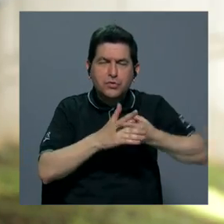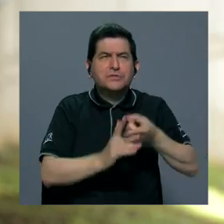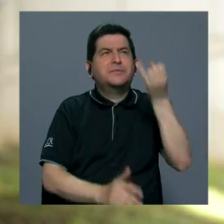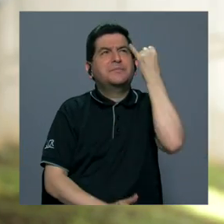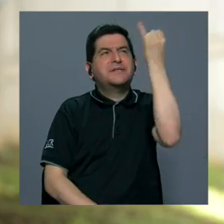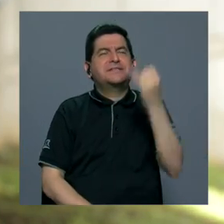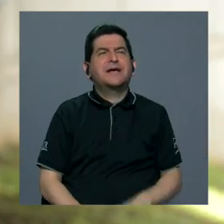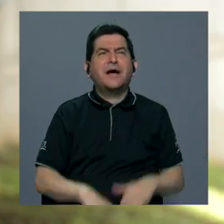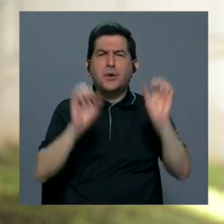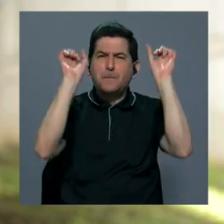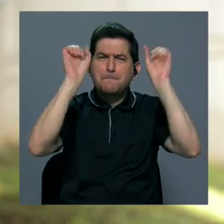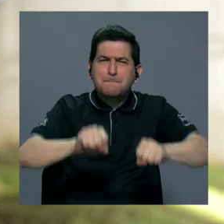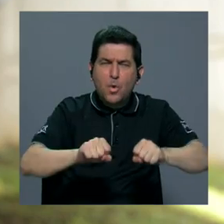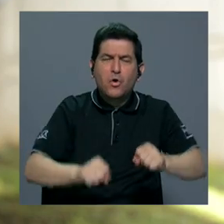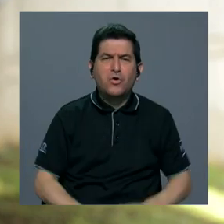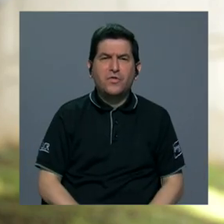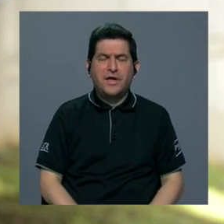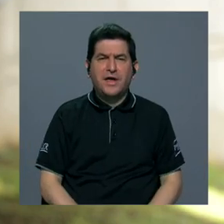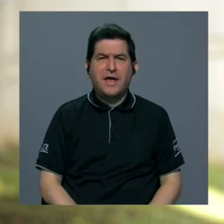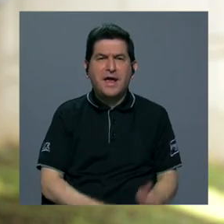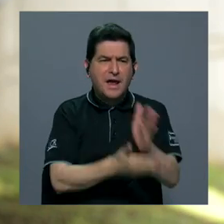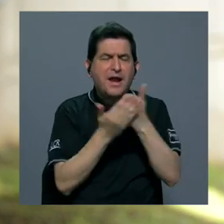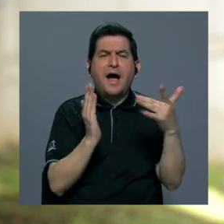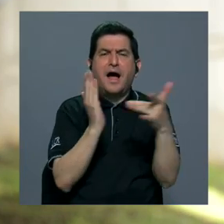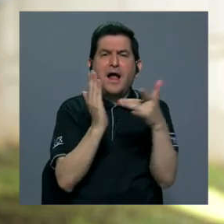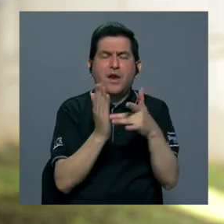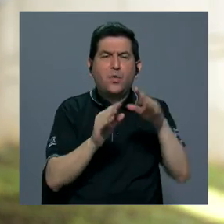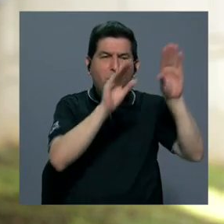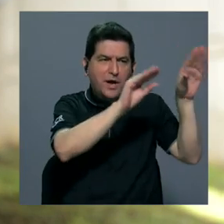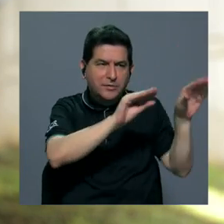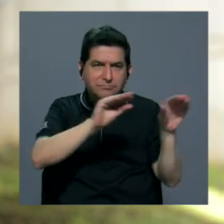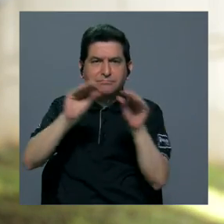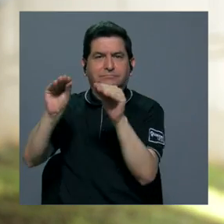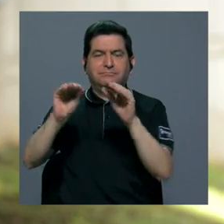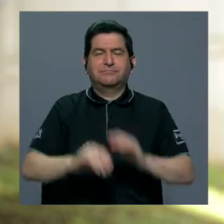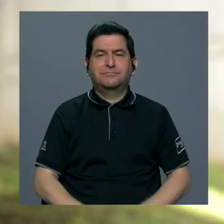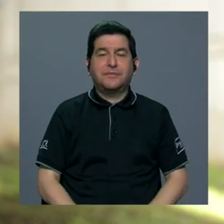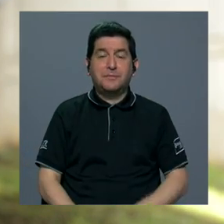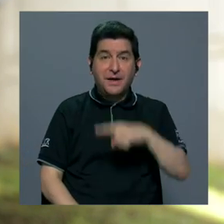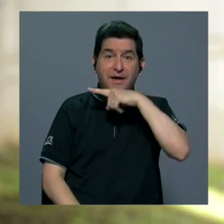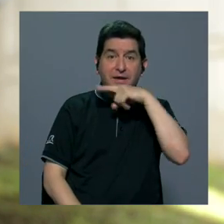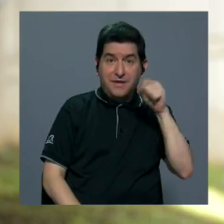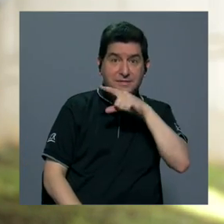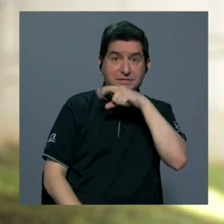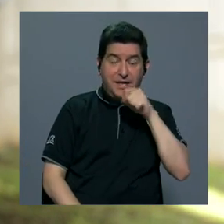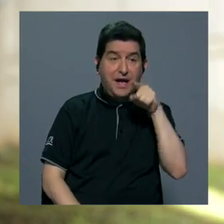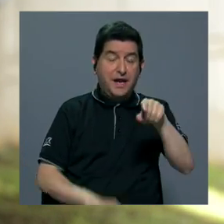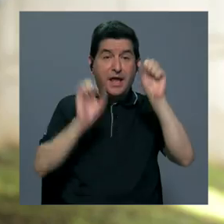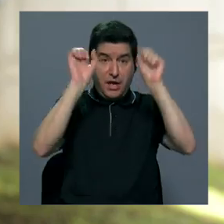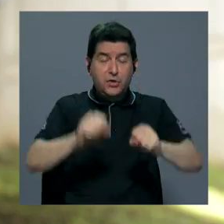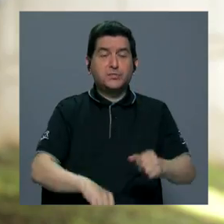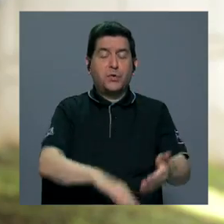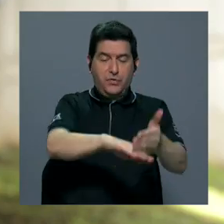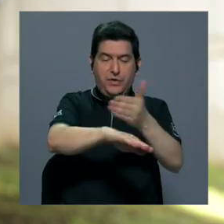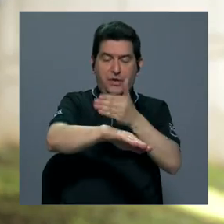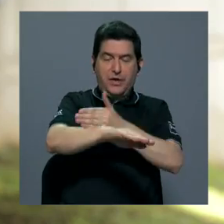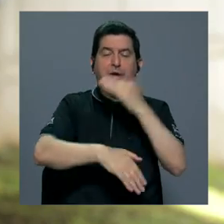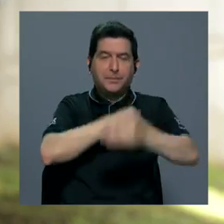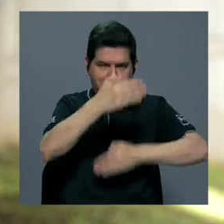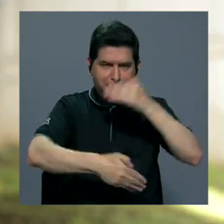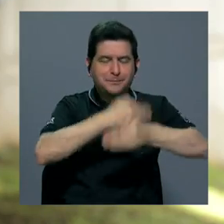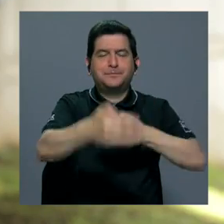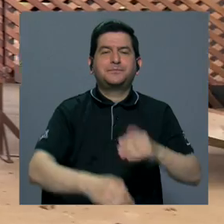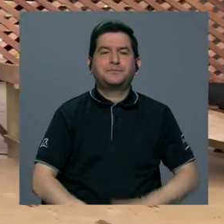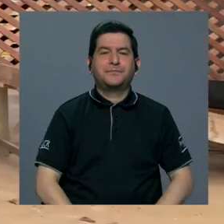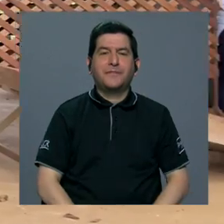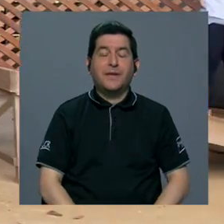a idearnos cómo podíamos transferir alguna tecnología de secado para que ellos pudieran mejorar ese